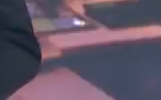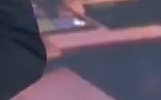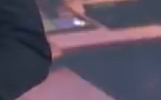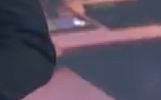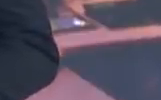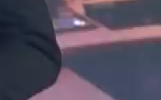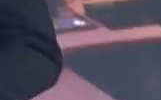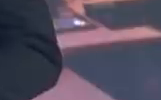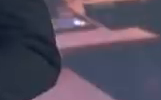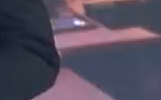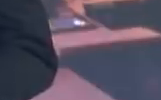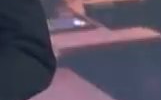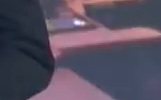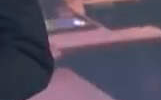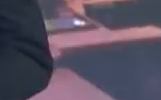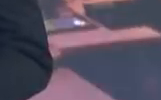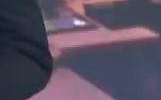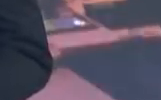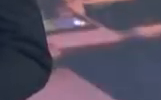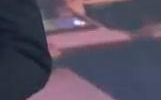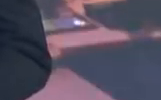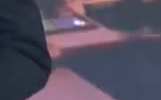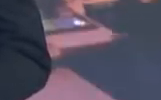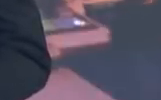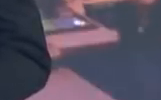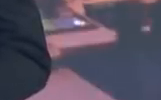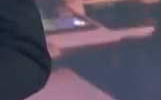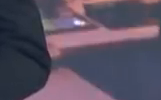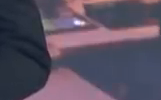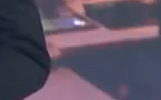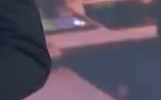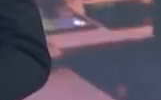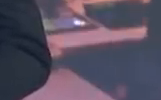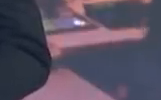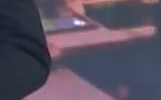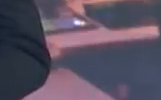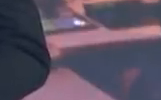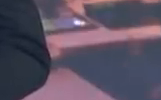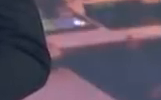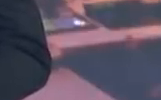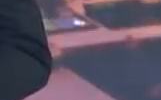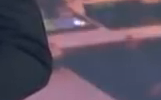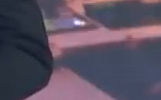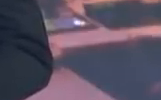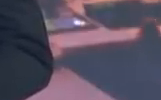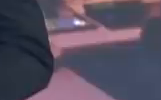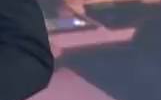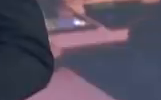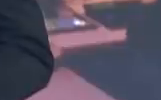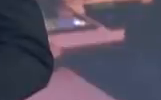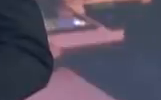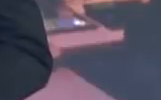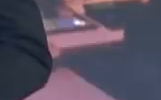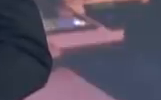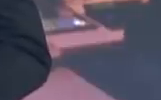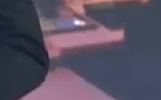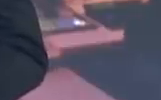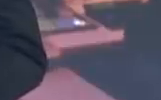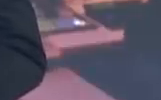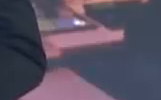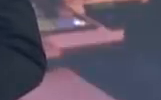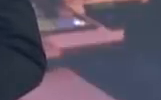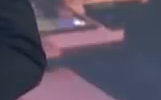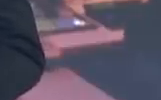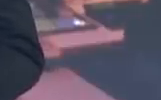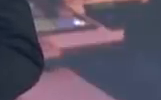otro detalle importante y es bueno recalcarlo ha sido la actualización de las cifras un contagio comunitario 33 casos